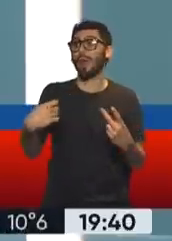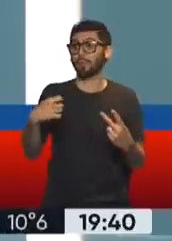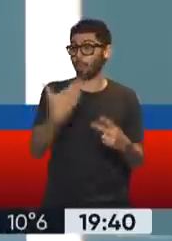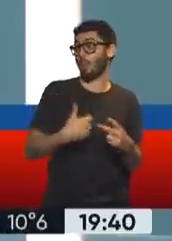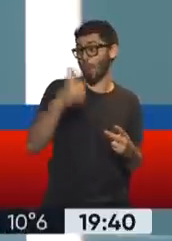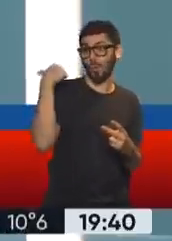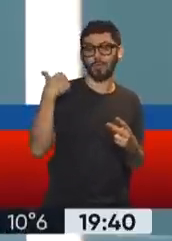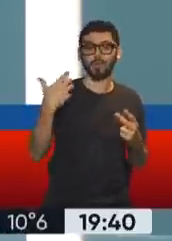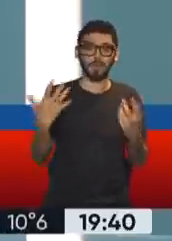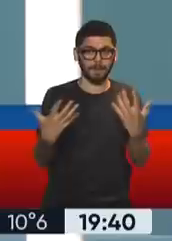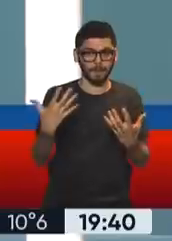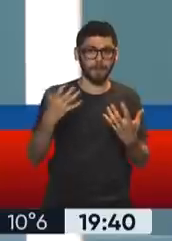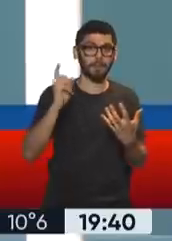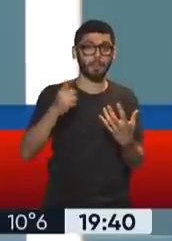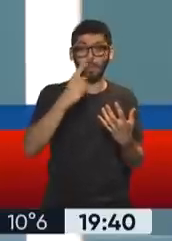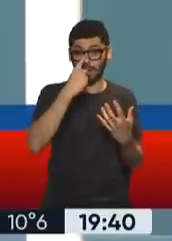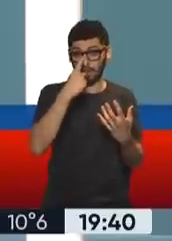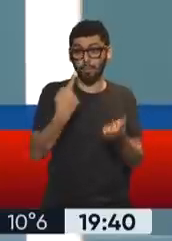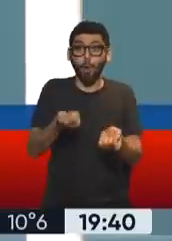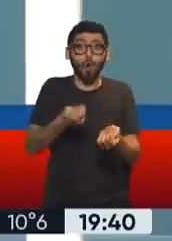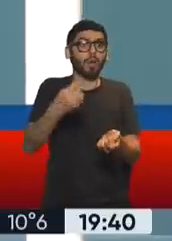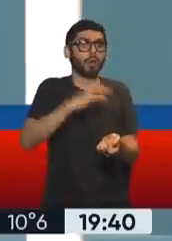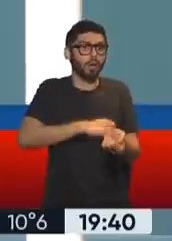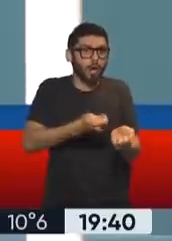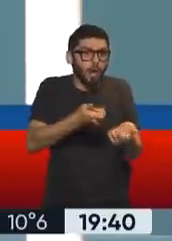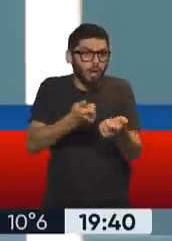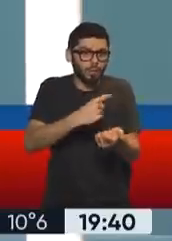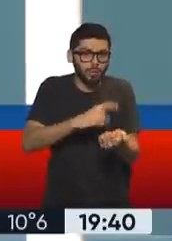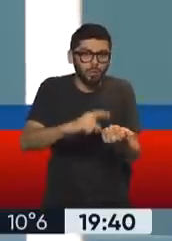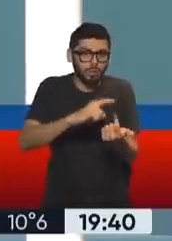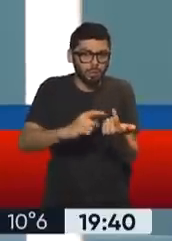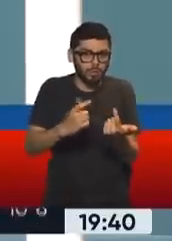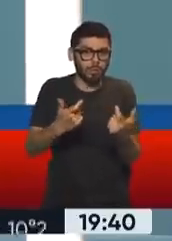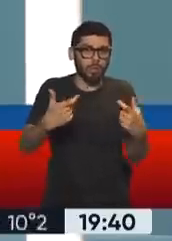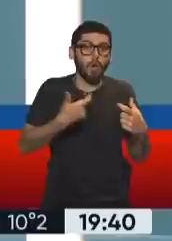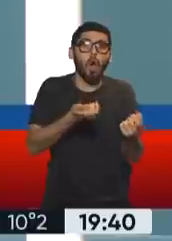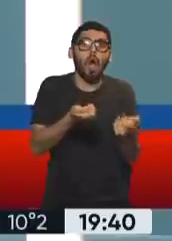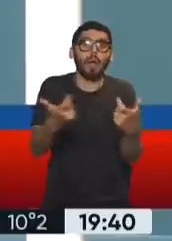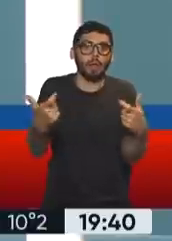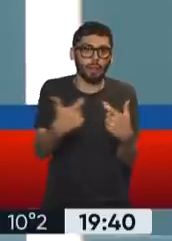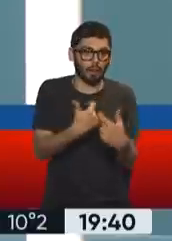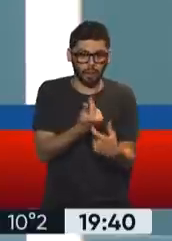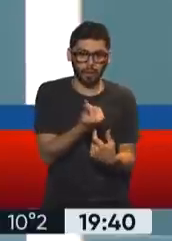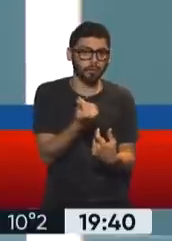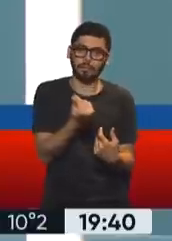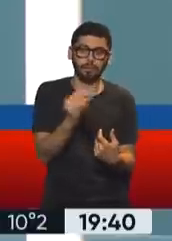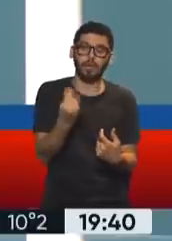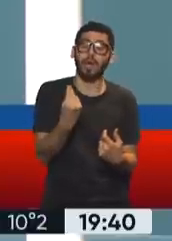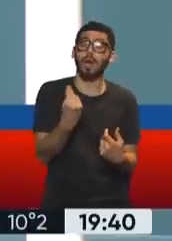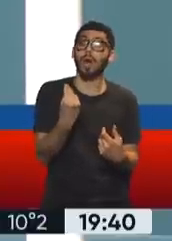no cómo quedaron en relación a la pérdida de capacidad de compra, sino que cada una de estas decisiones tienen que ver con además